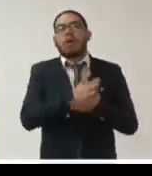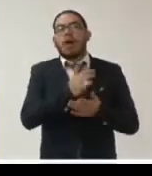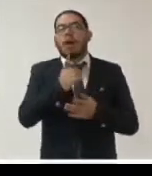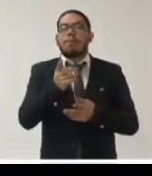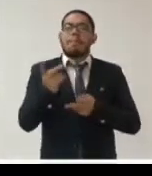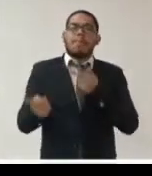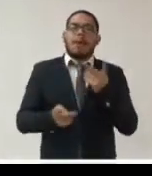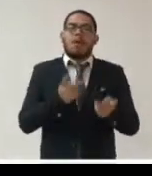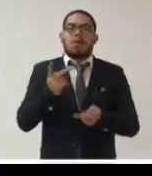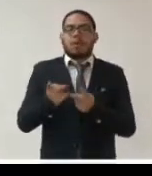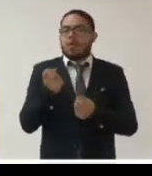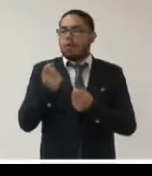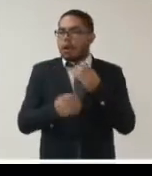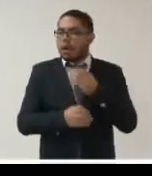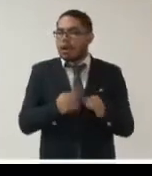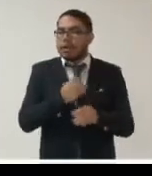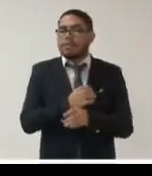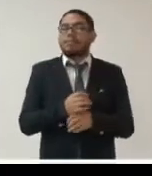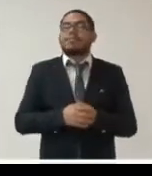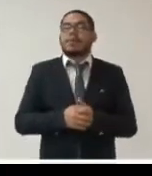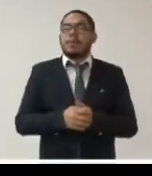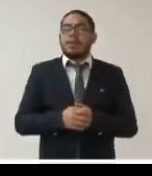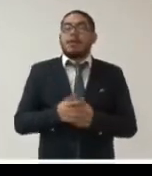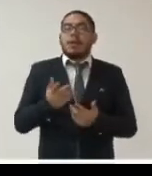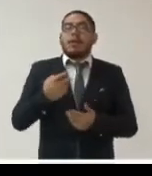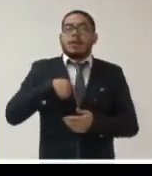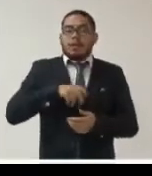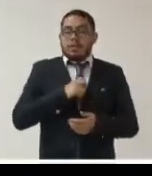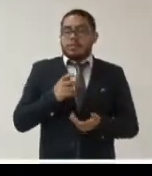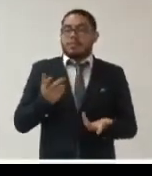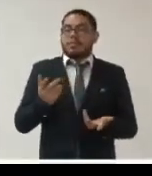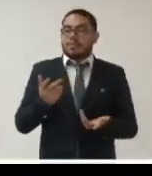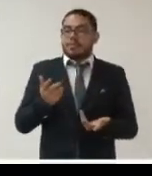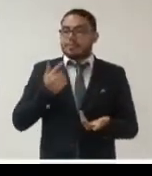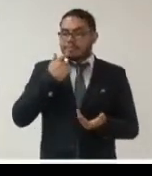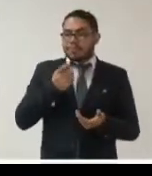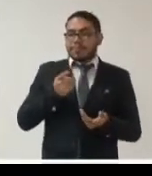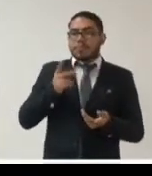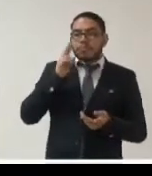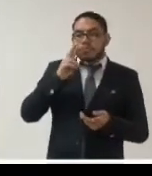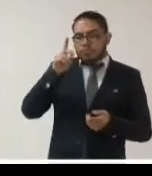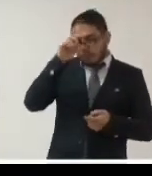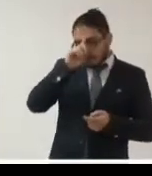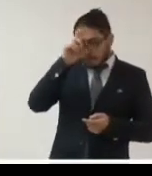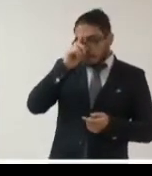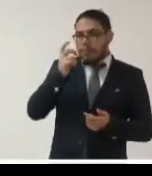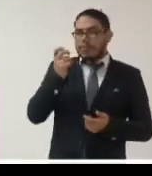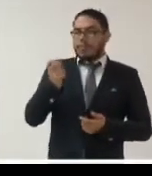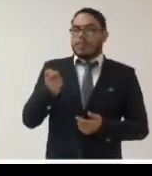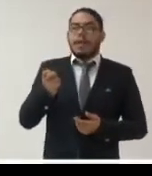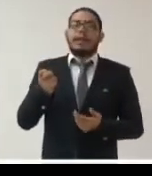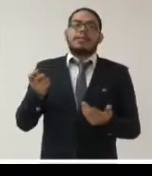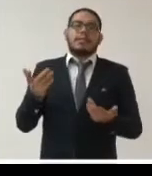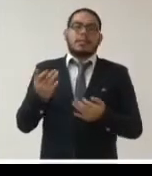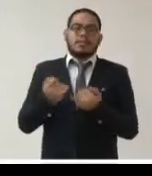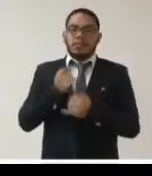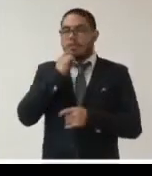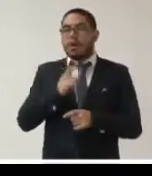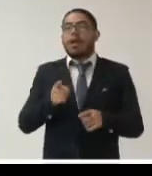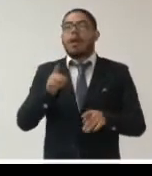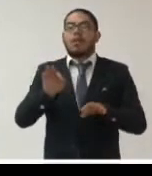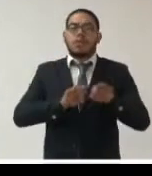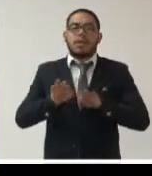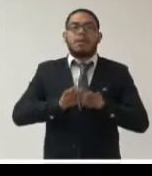de información y eso hemos procurado insistir a través de las recomendaciones y oficios que ha remitido la autoridad